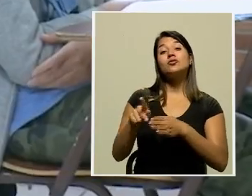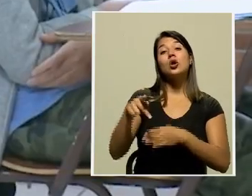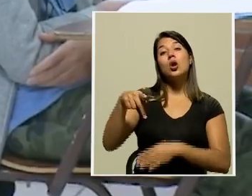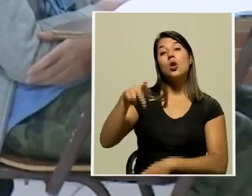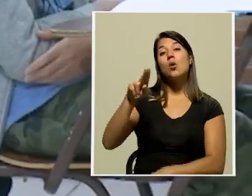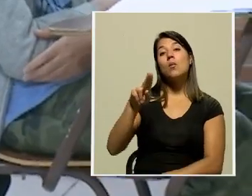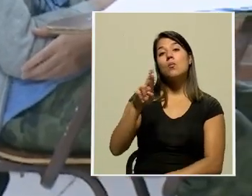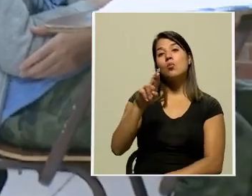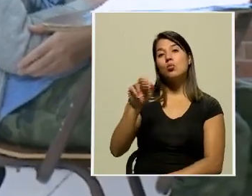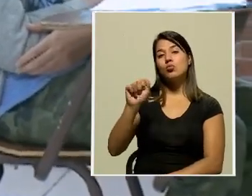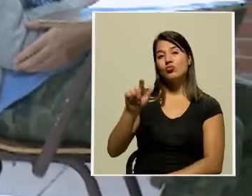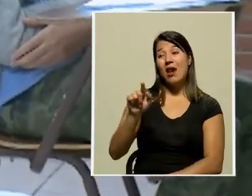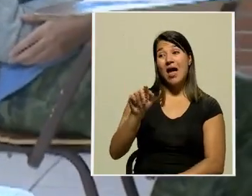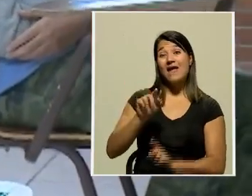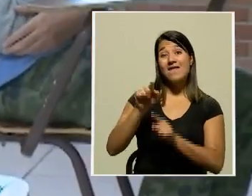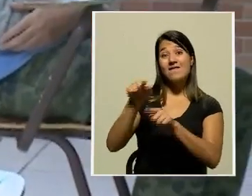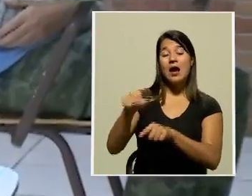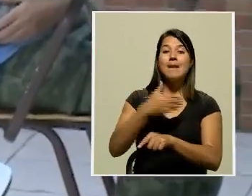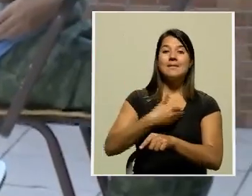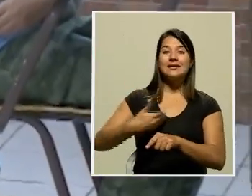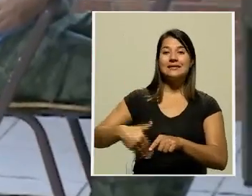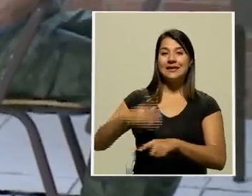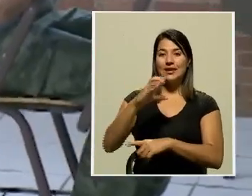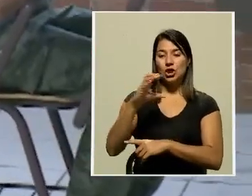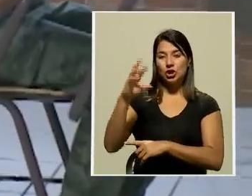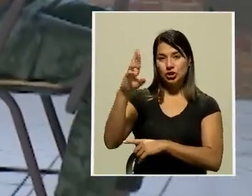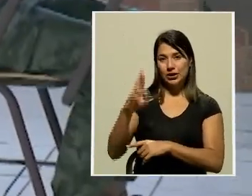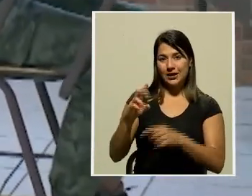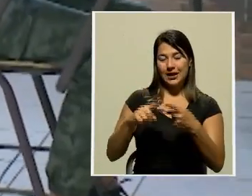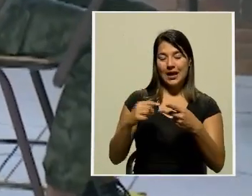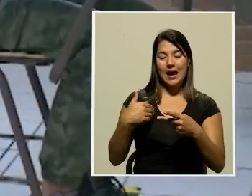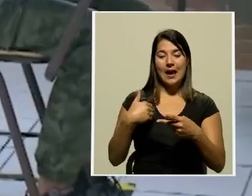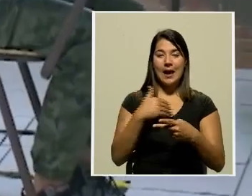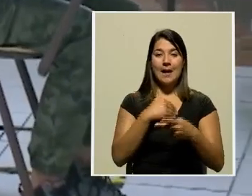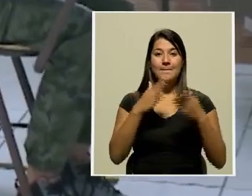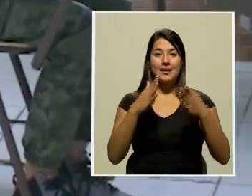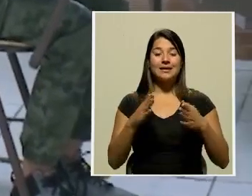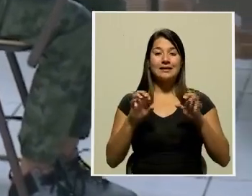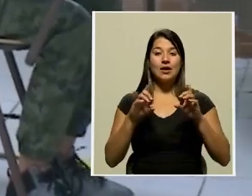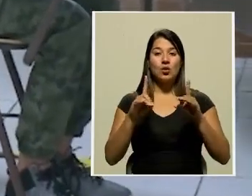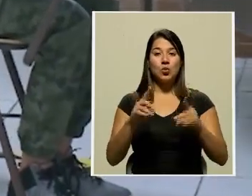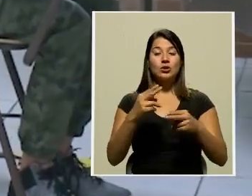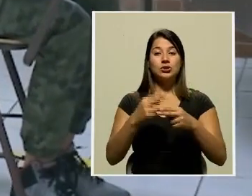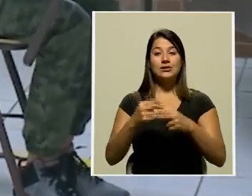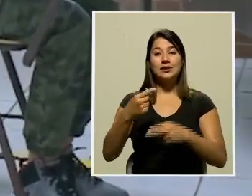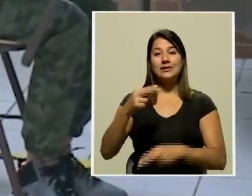participación del presidente de la República, Carlos Alvarado, y la ministra de Educación, Giselle Cruz.